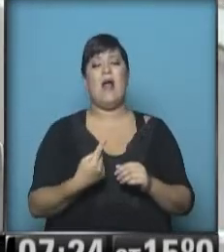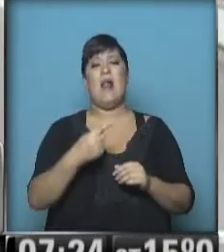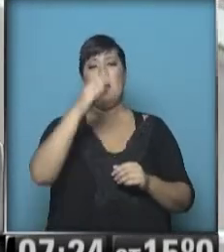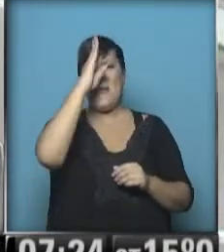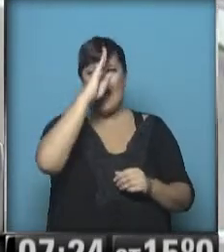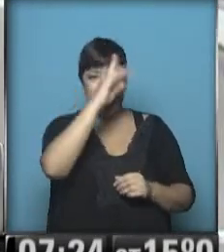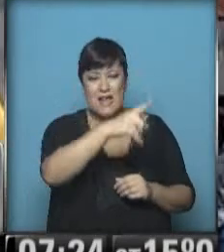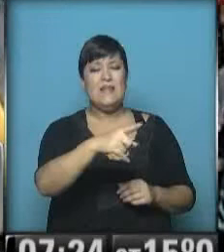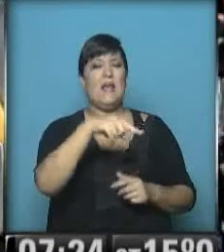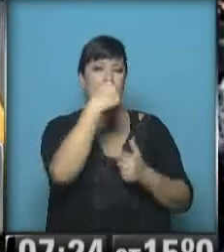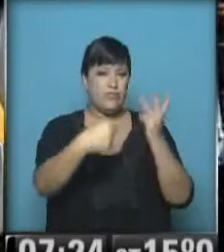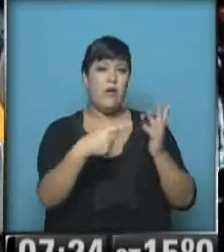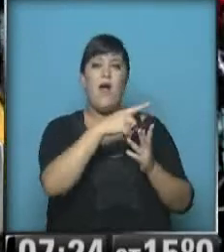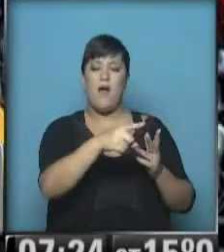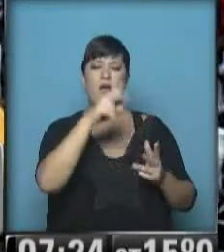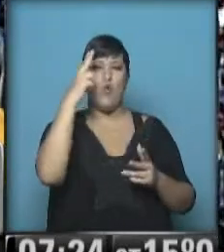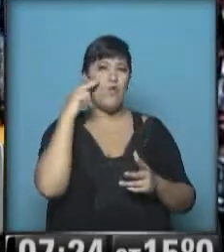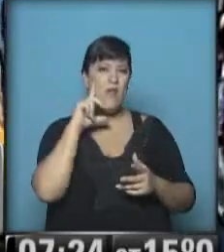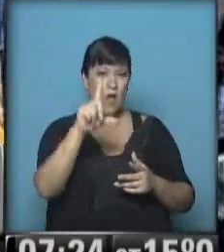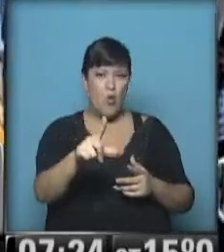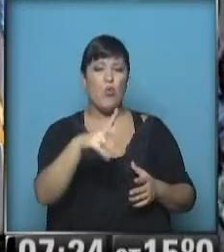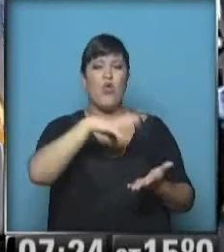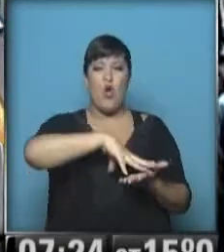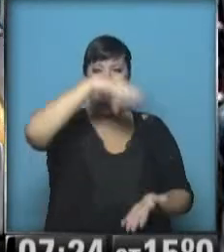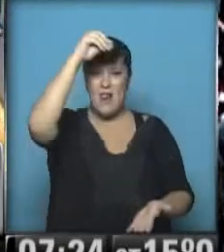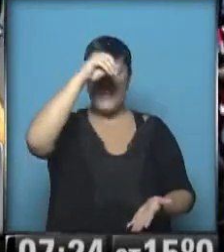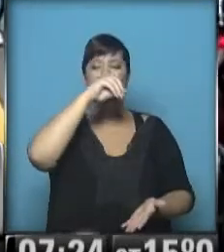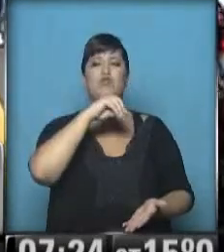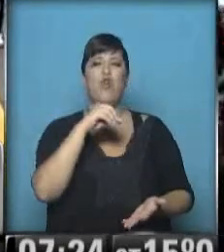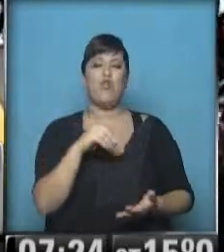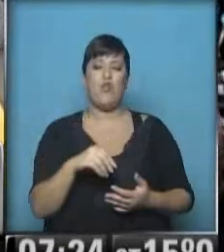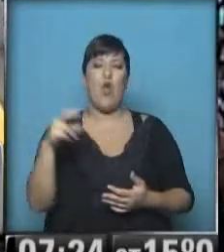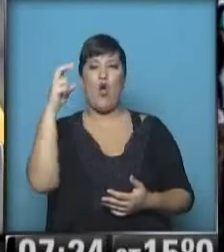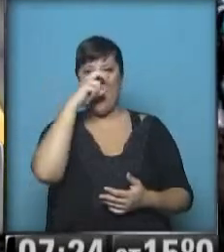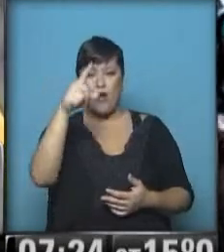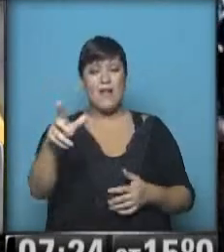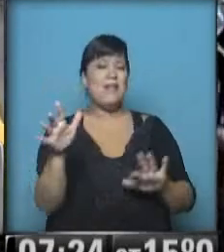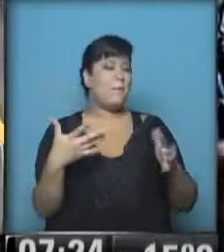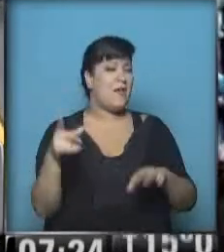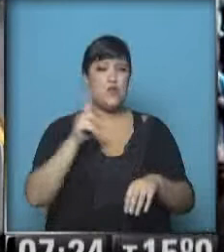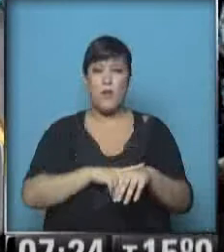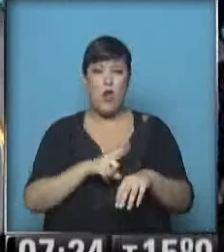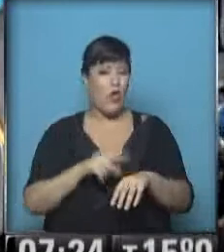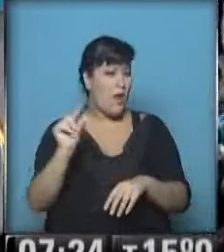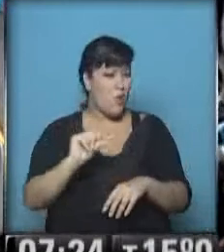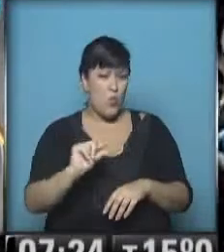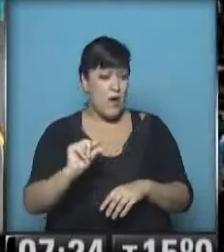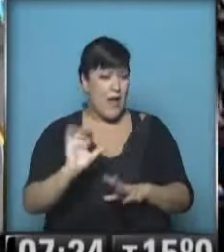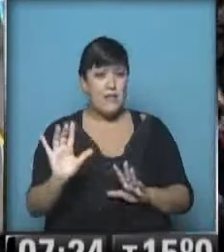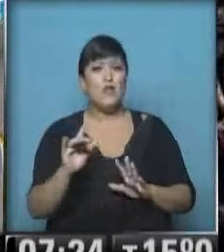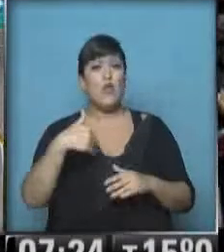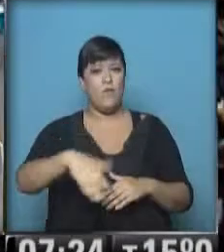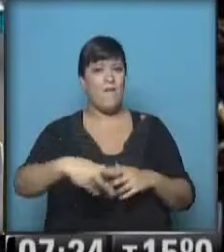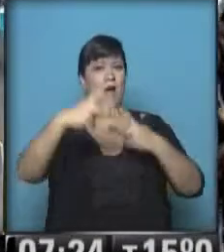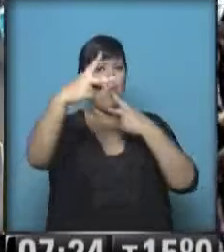En este lugar, precisamente, 9 de julio, el obelisco, en el cruce con corrientes. Aproximadamente en minutos nada más está previsto un